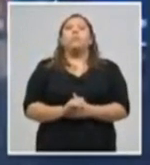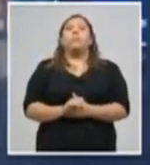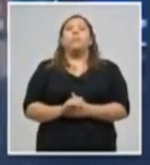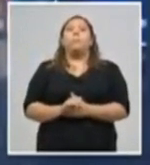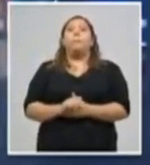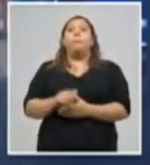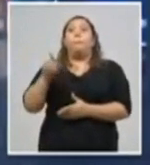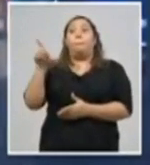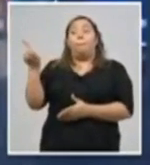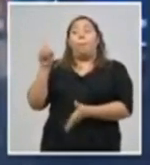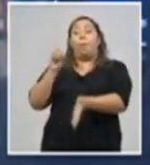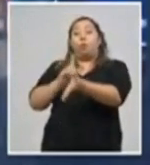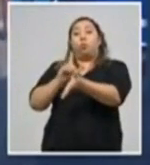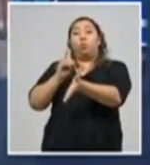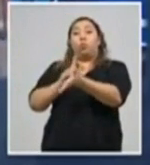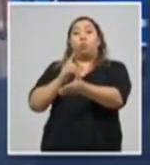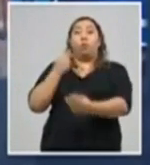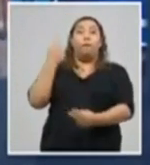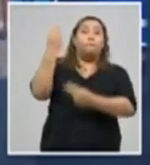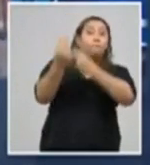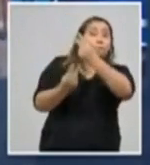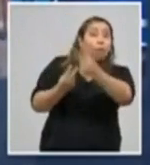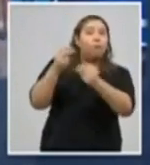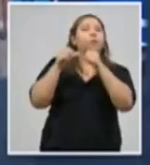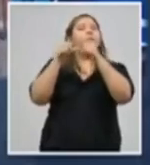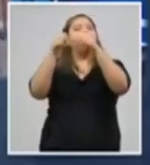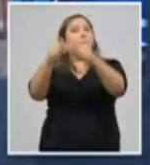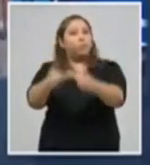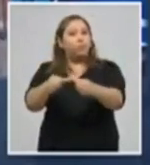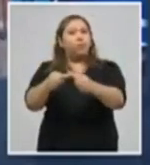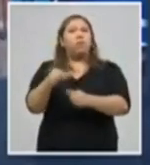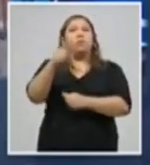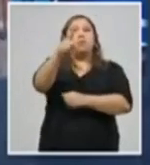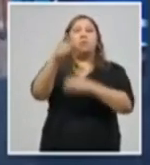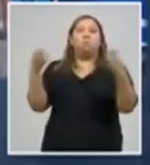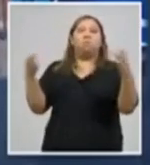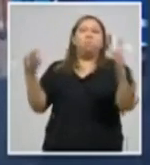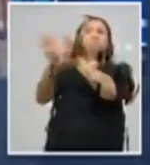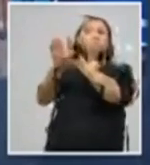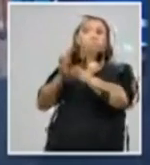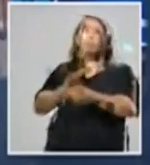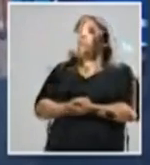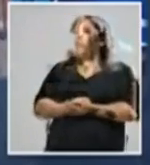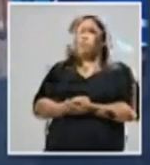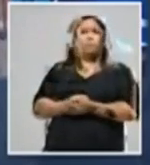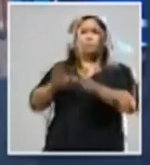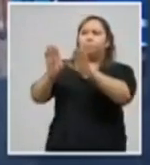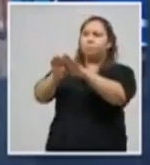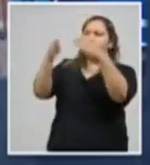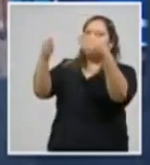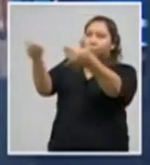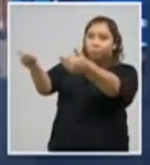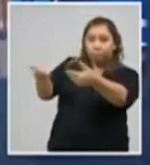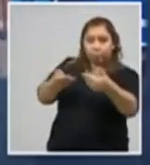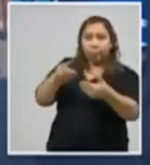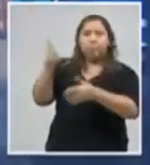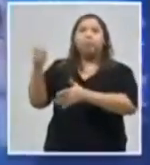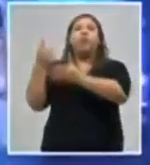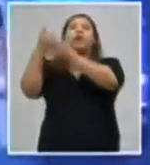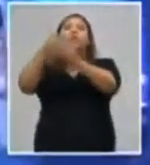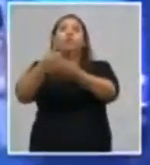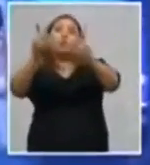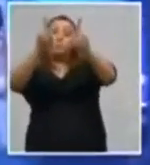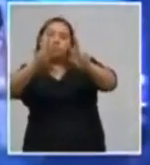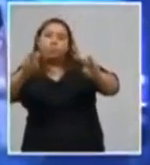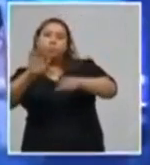brigadas médicas contra el COVID van a continuar. Ábrale sus puertas para que puedan darle la atención a usted y a su familia.